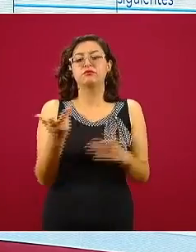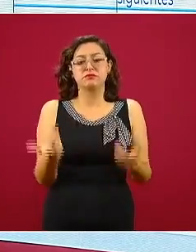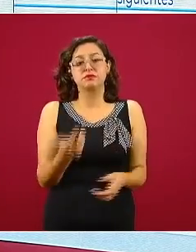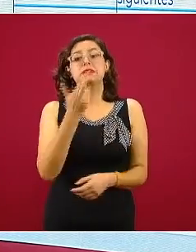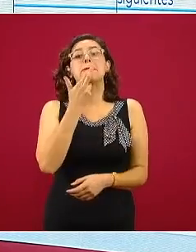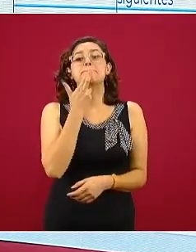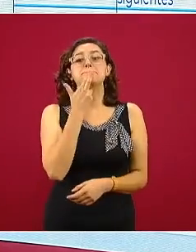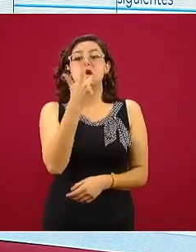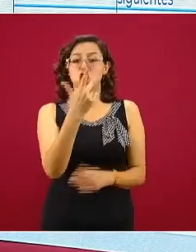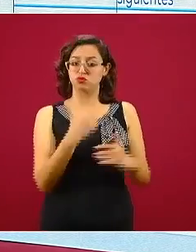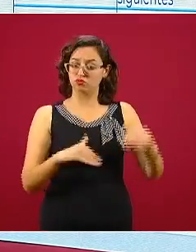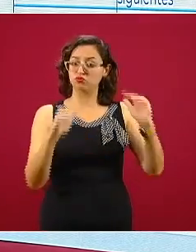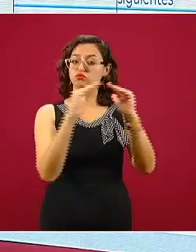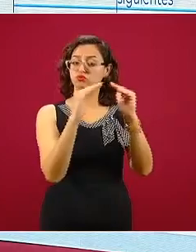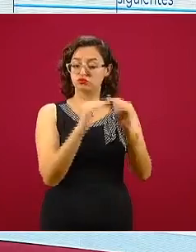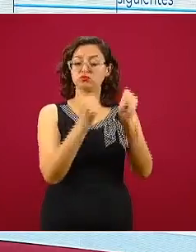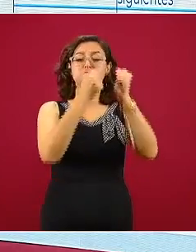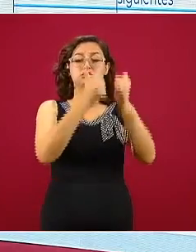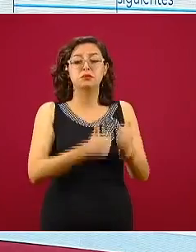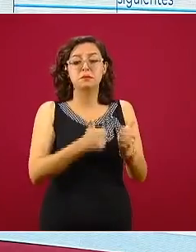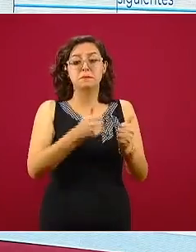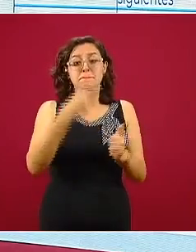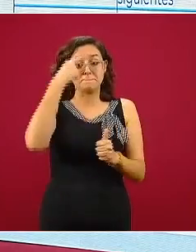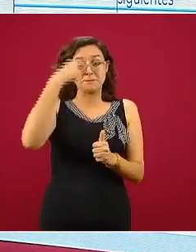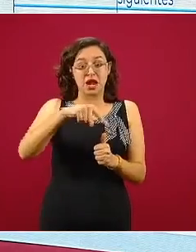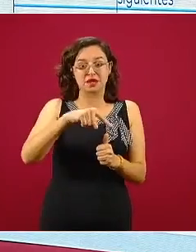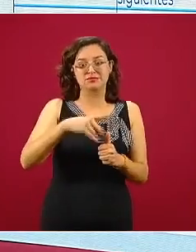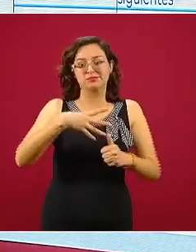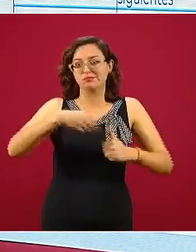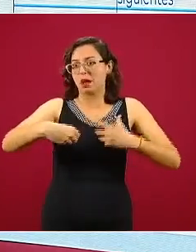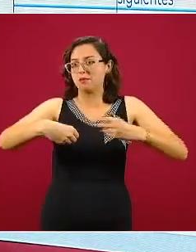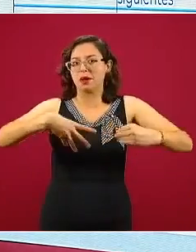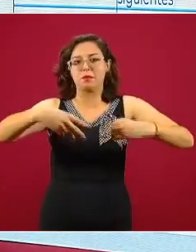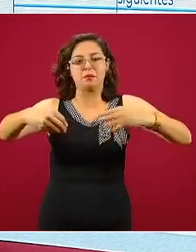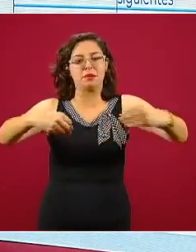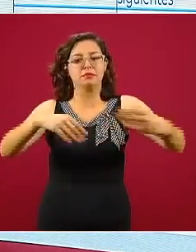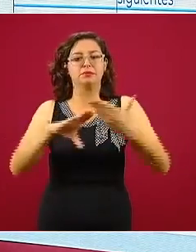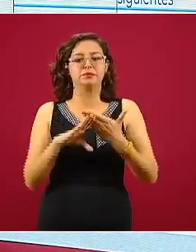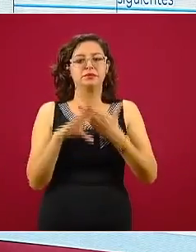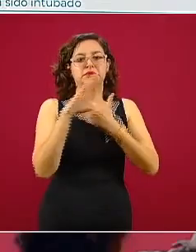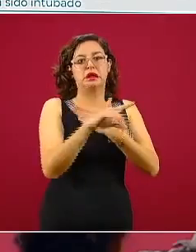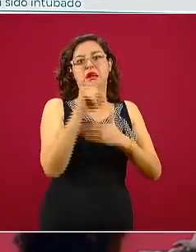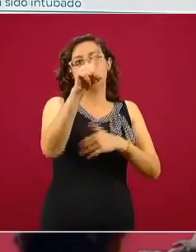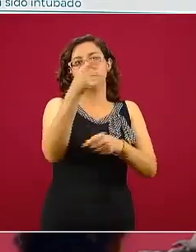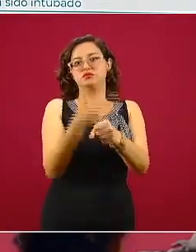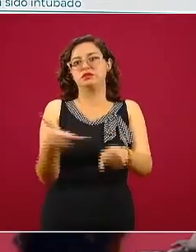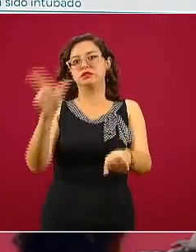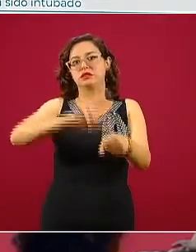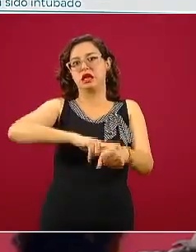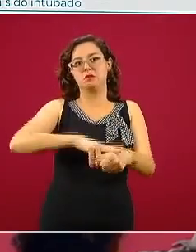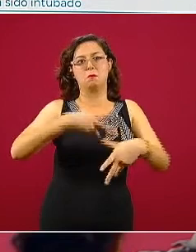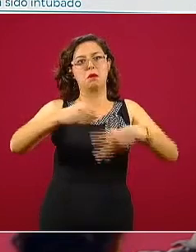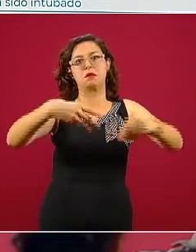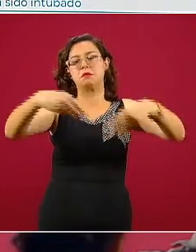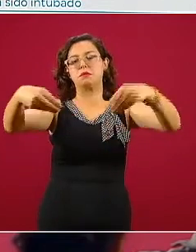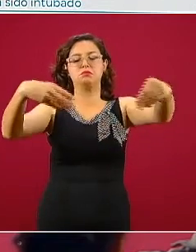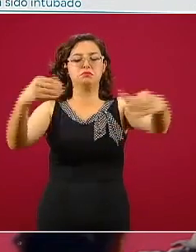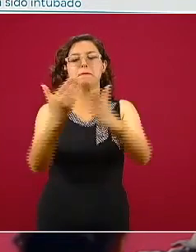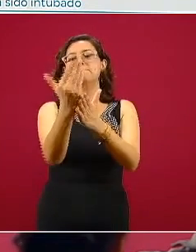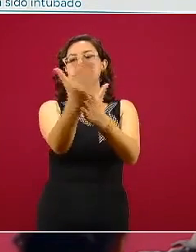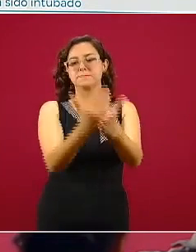que las personas se queden en casa para que no contribuyan a contagiar en las salas de espera de los hospitales o de las